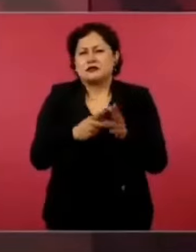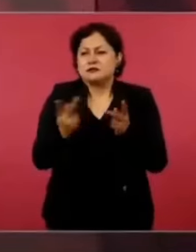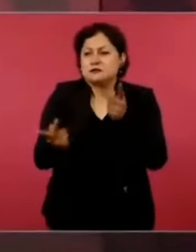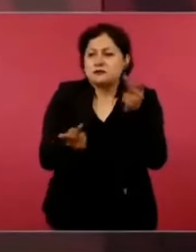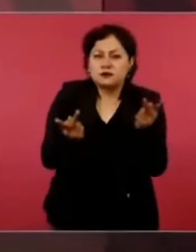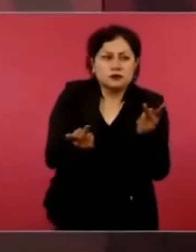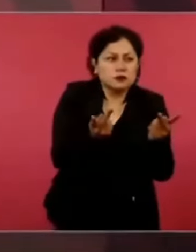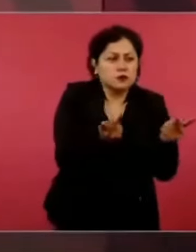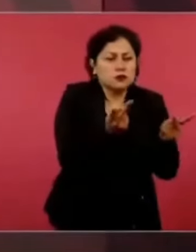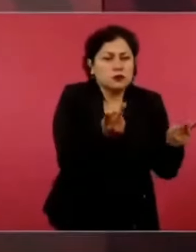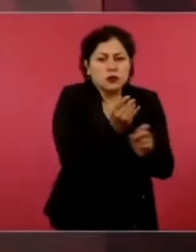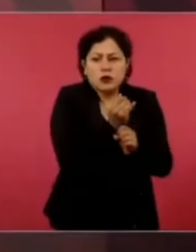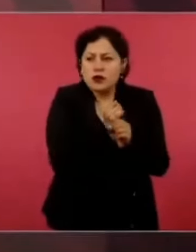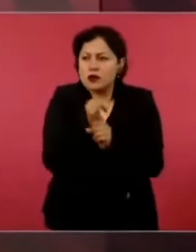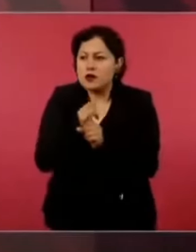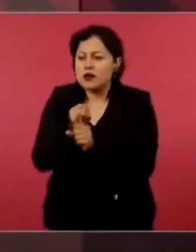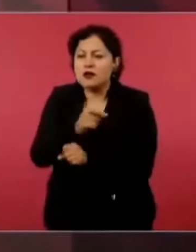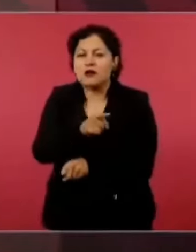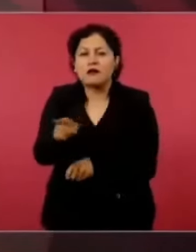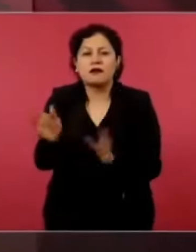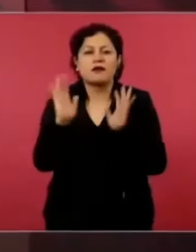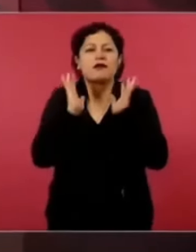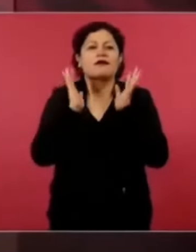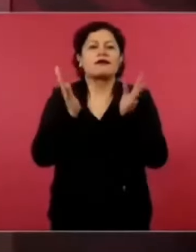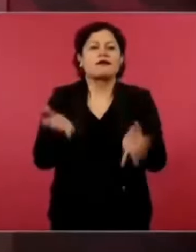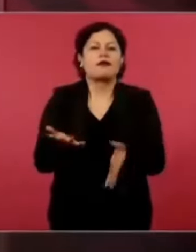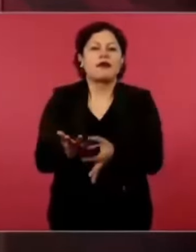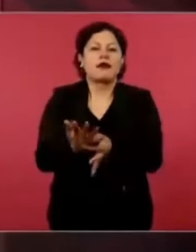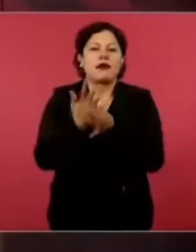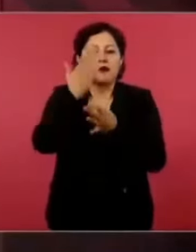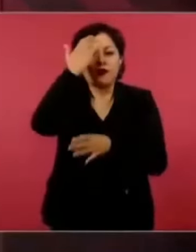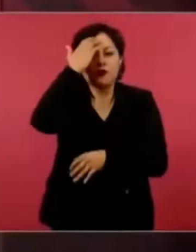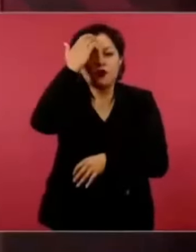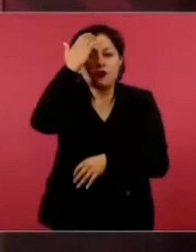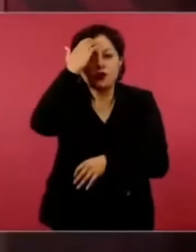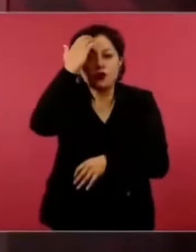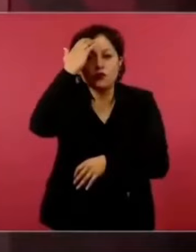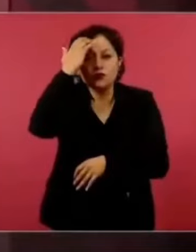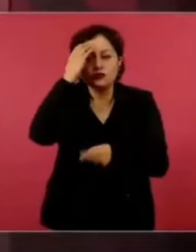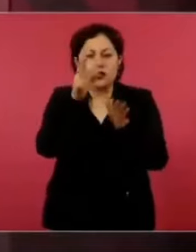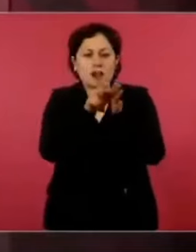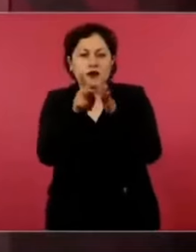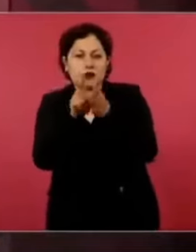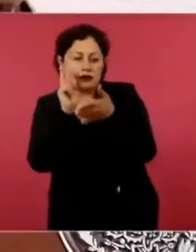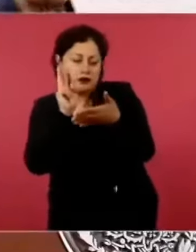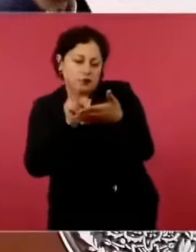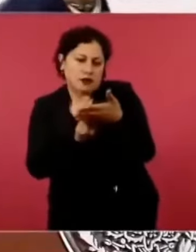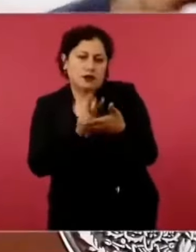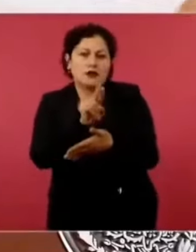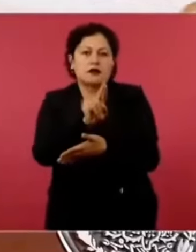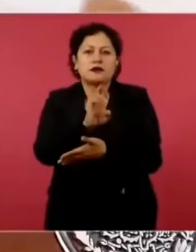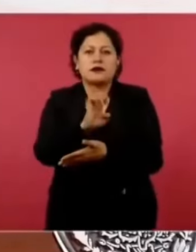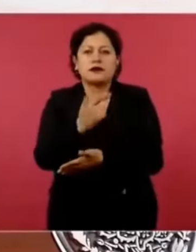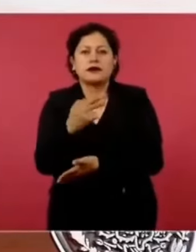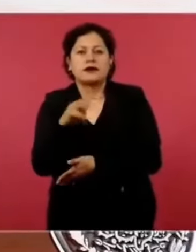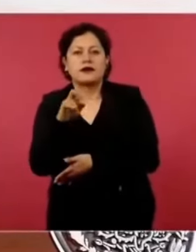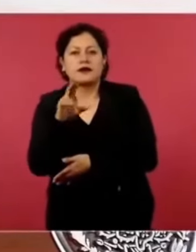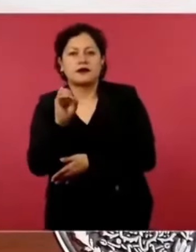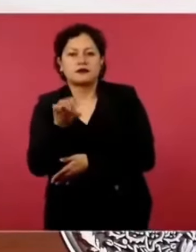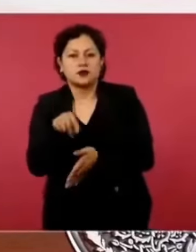el más leído, por el que más se enteraba la gente.